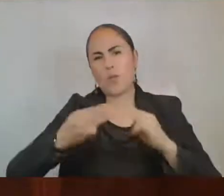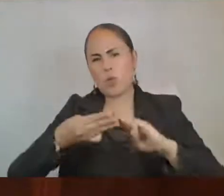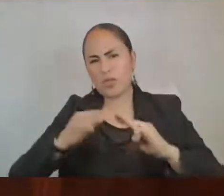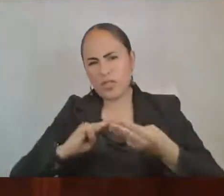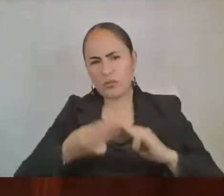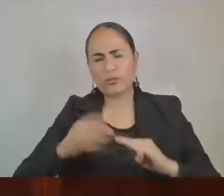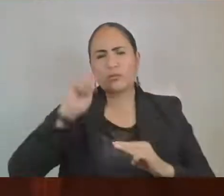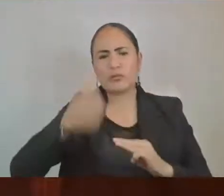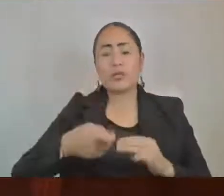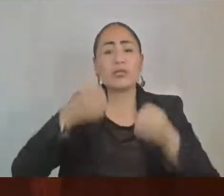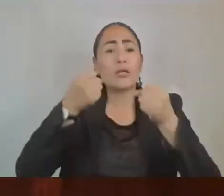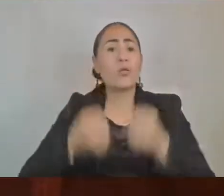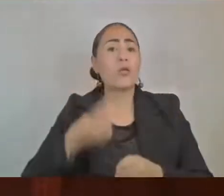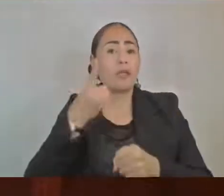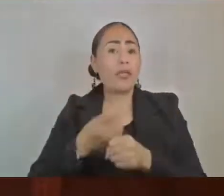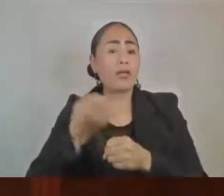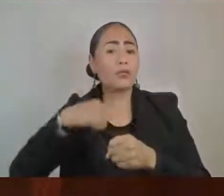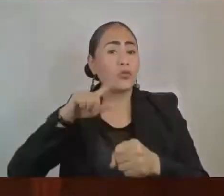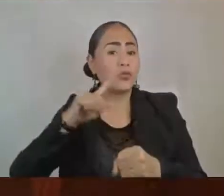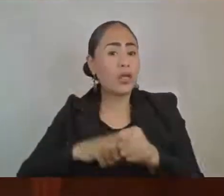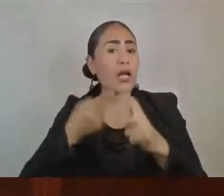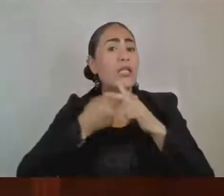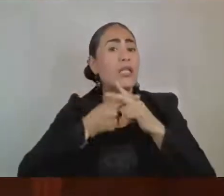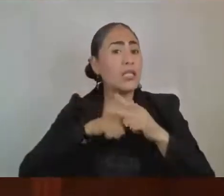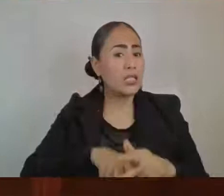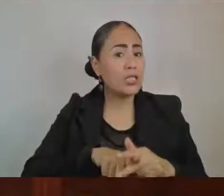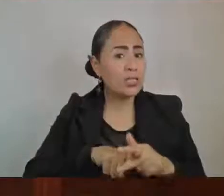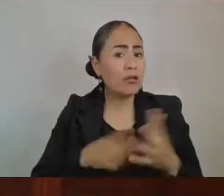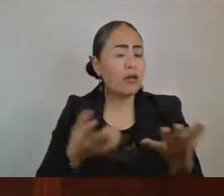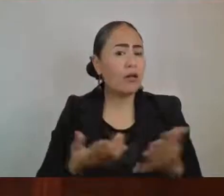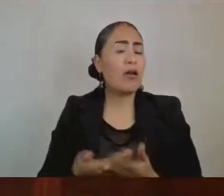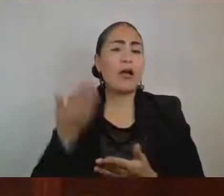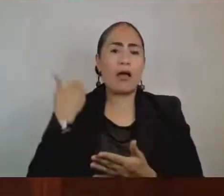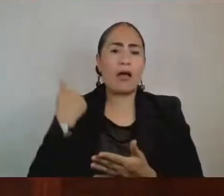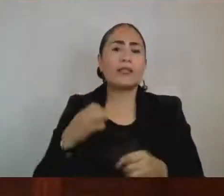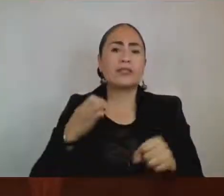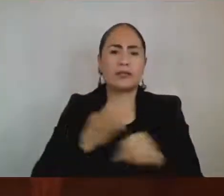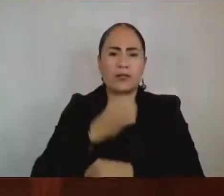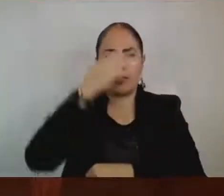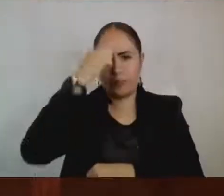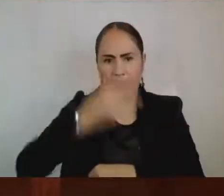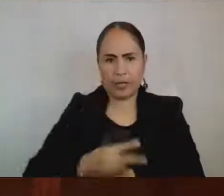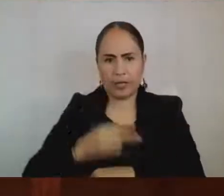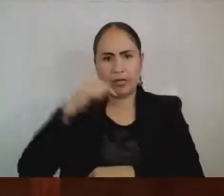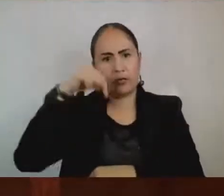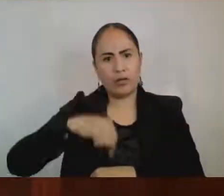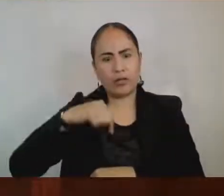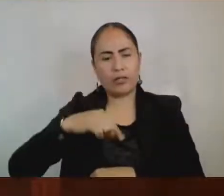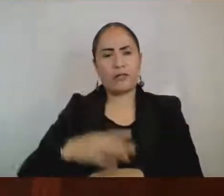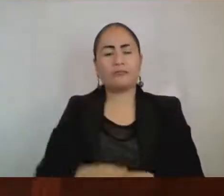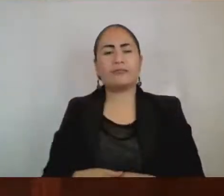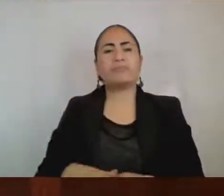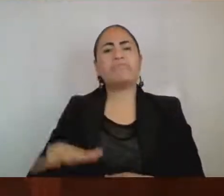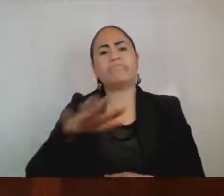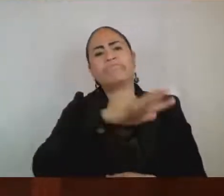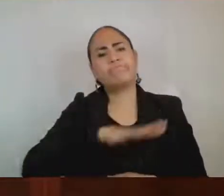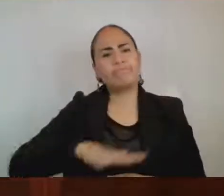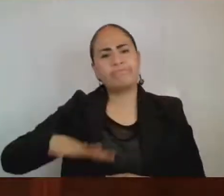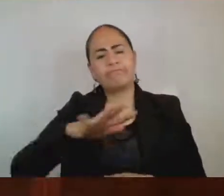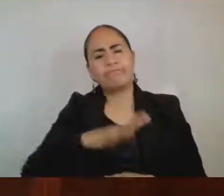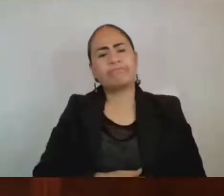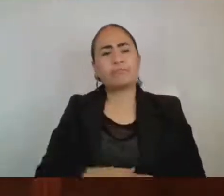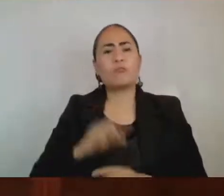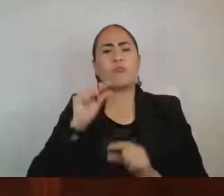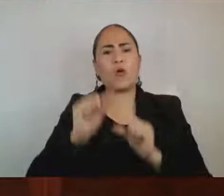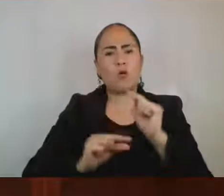su origen institucional en actividades que en el Estado, como expresión organizada de la sociedad, ha ido adoptando para hacer frente